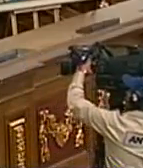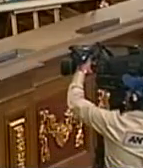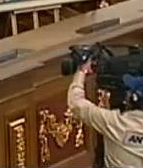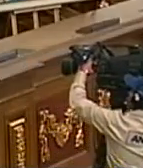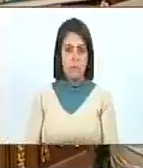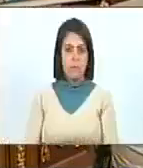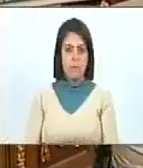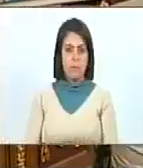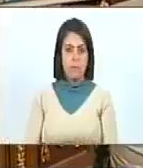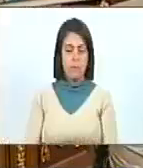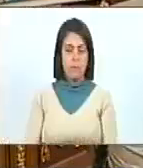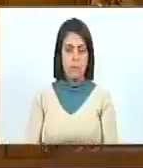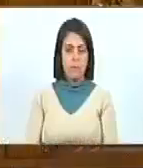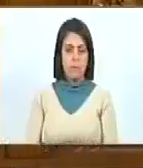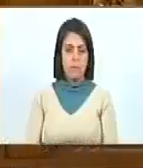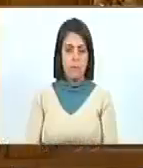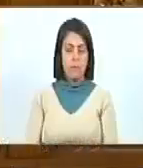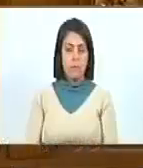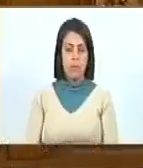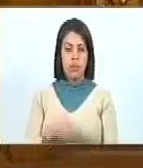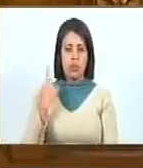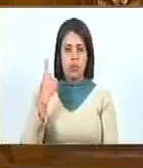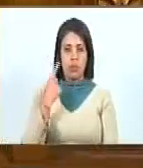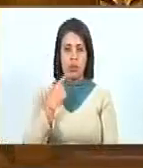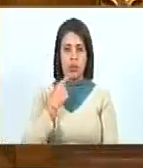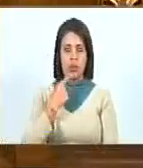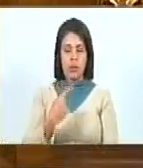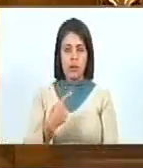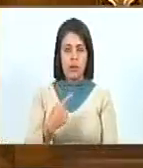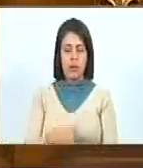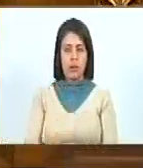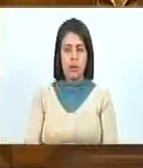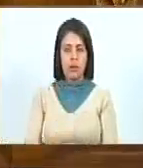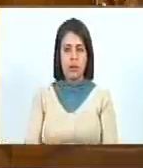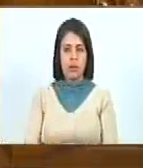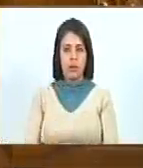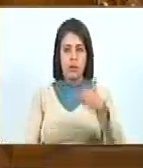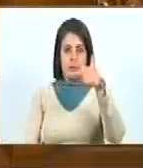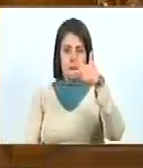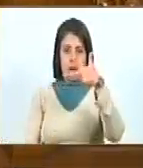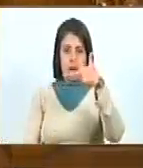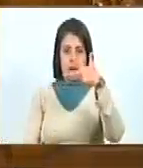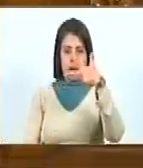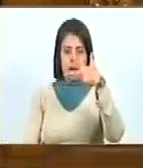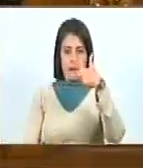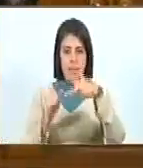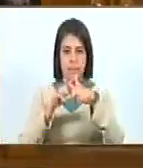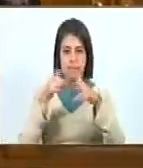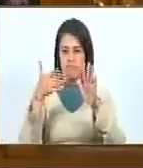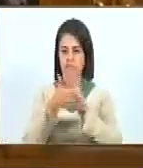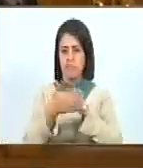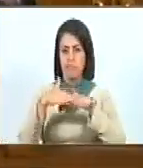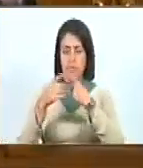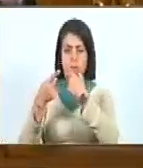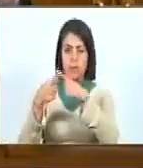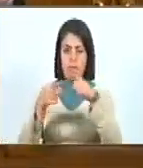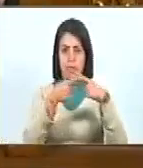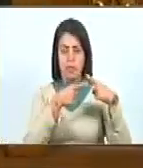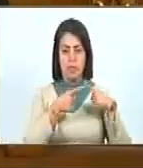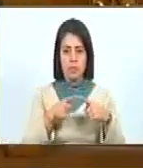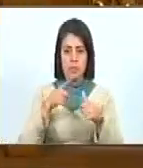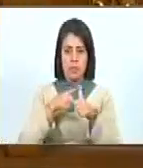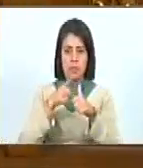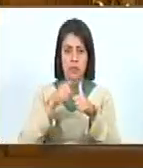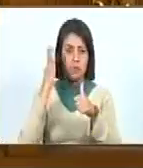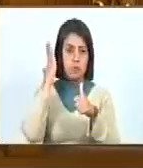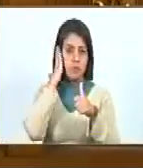es que más nada que decir, solo era eso, que hay tres conceptos allí para diferenciar lo que es una